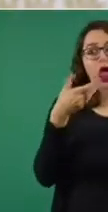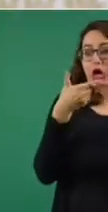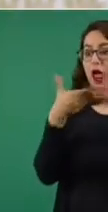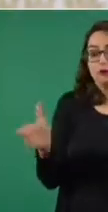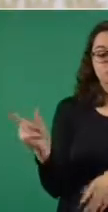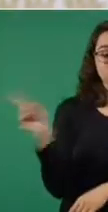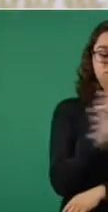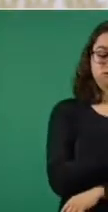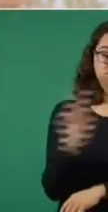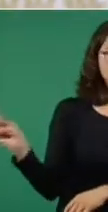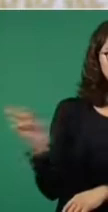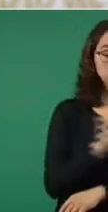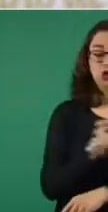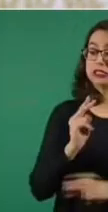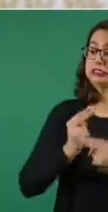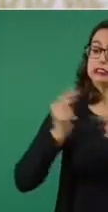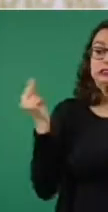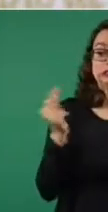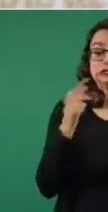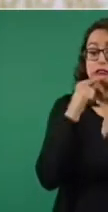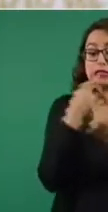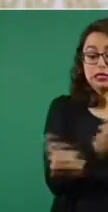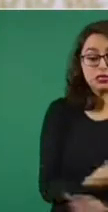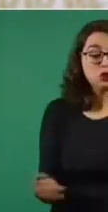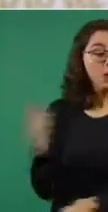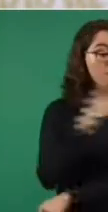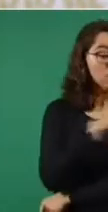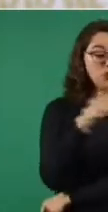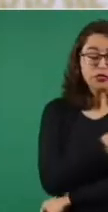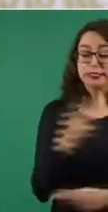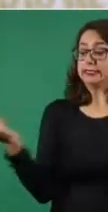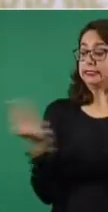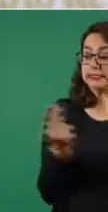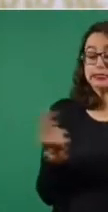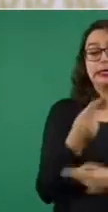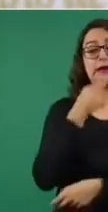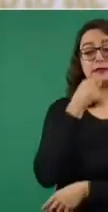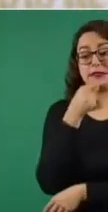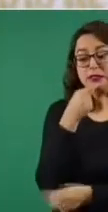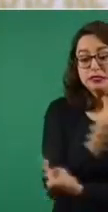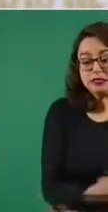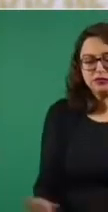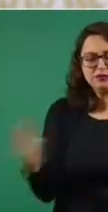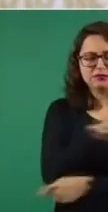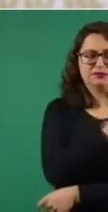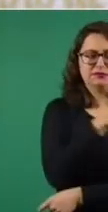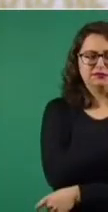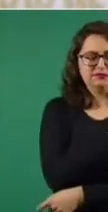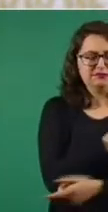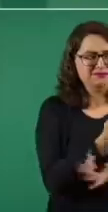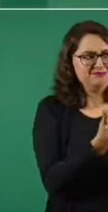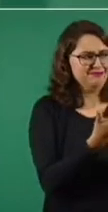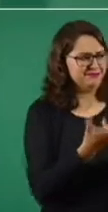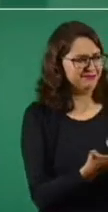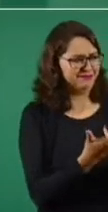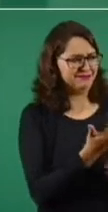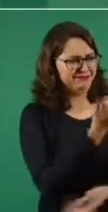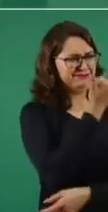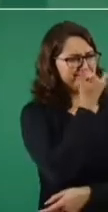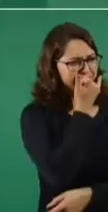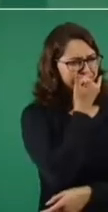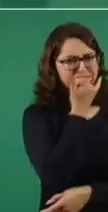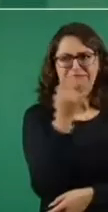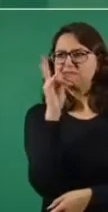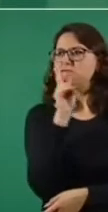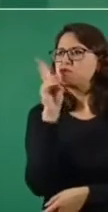discurso, diciendo que hay que vacunar a los niños antes de que vuelvan a las escuelas. Insisto, la evidencia científica no muestra que en este